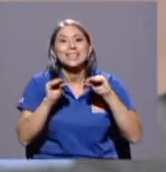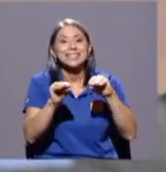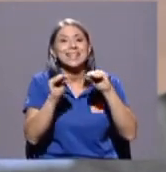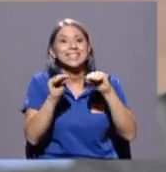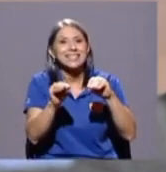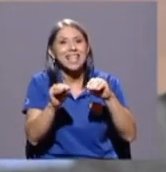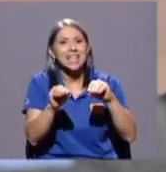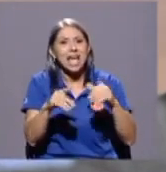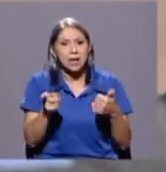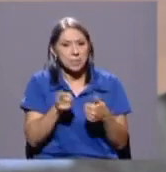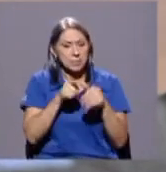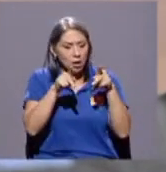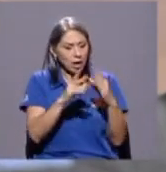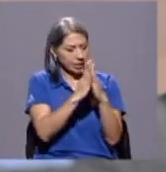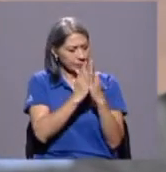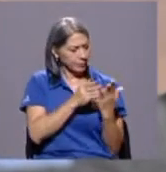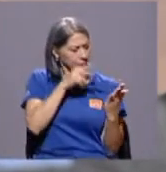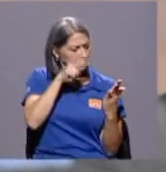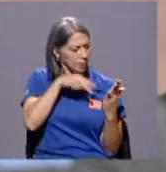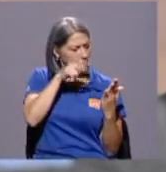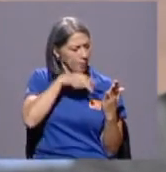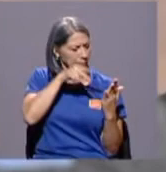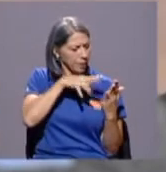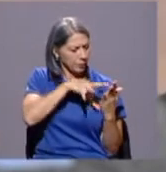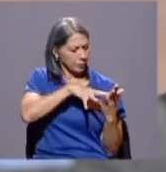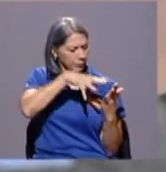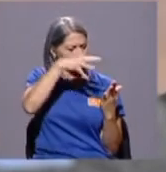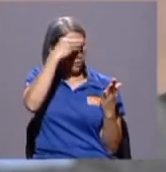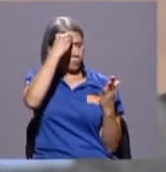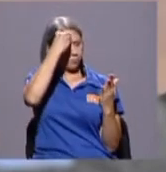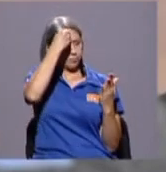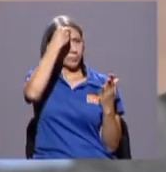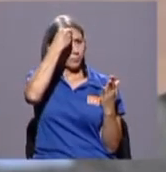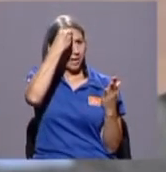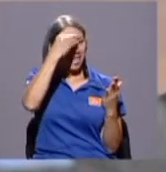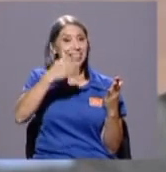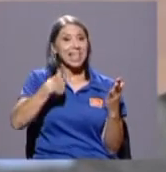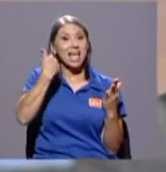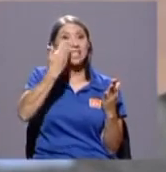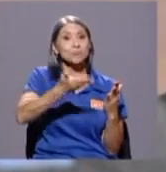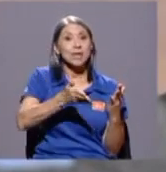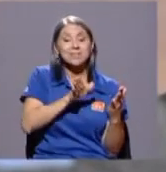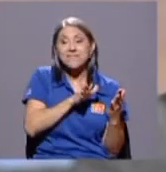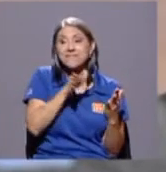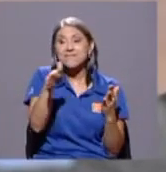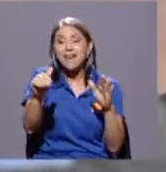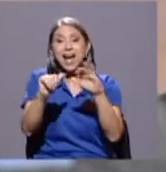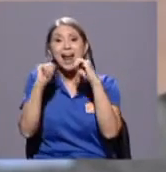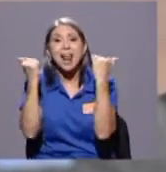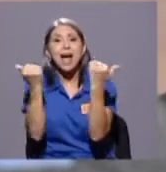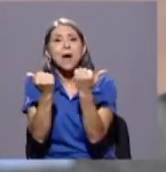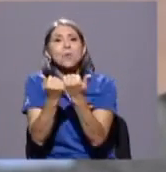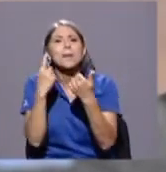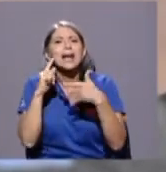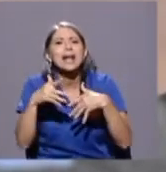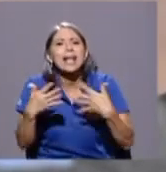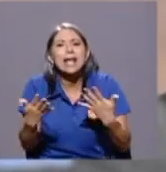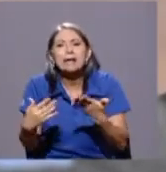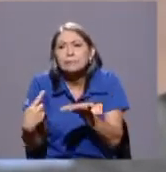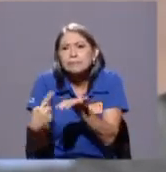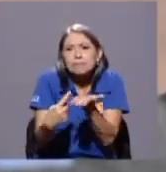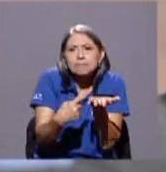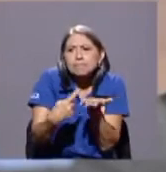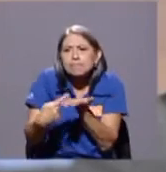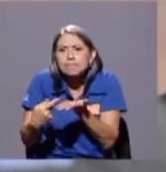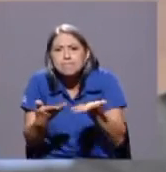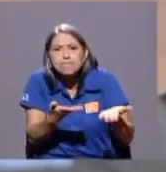teoría solo y luego va al aula y la gente va a entrar en una discusión sobre qué debe